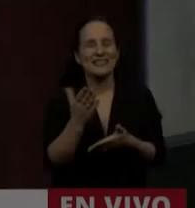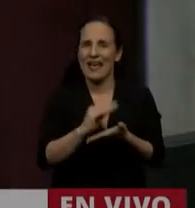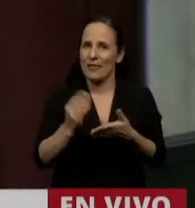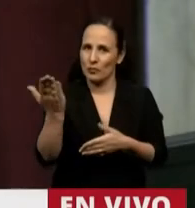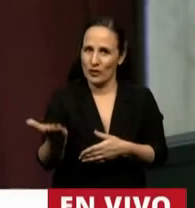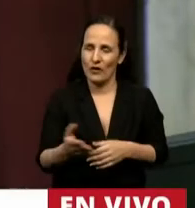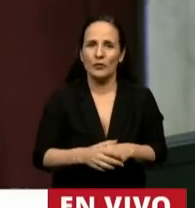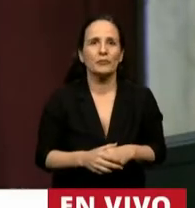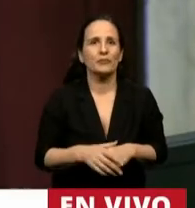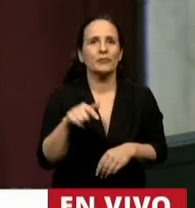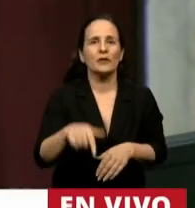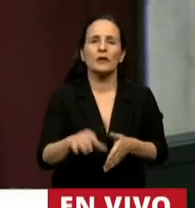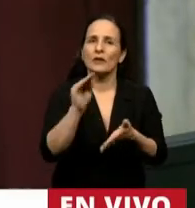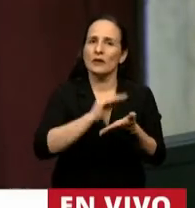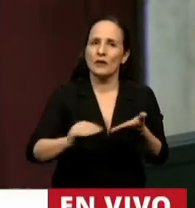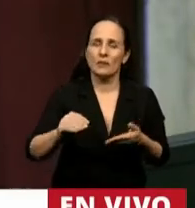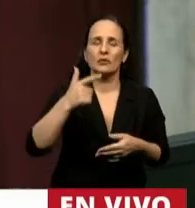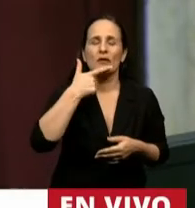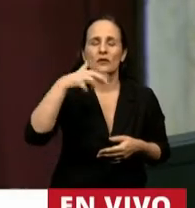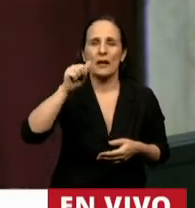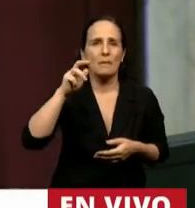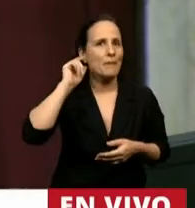Tiene la palabra la diputada Alma Zapac.